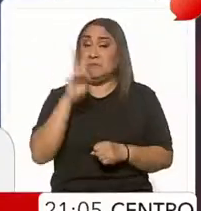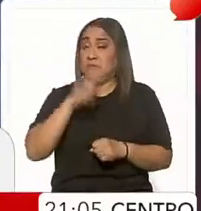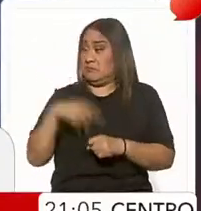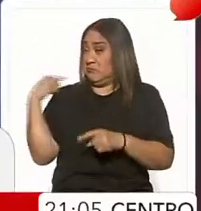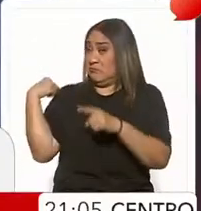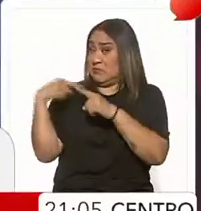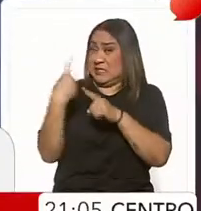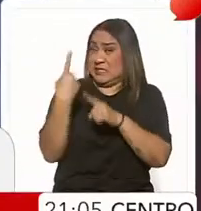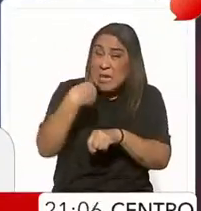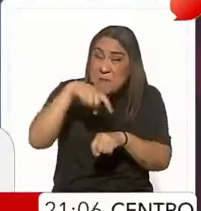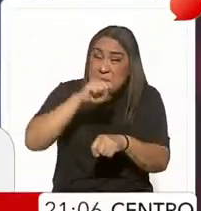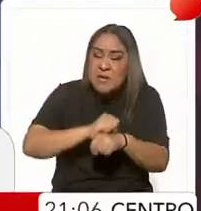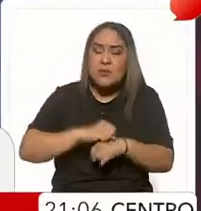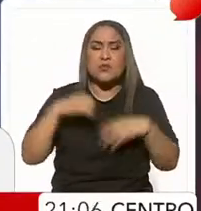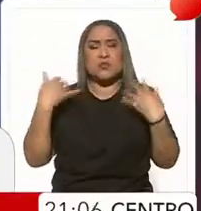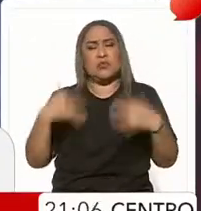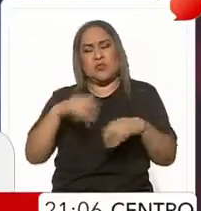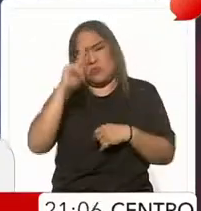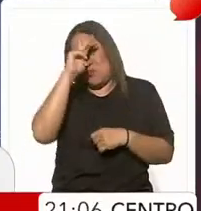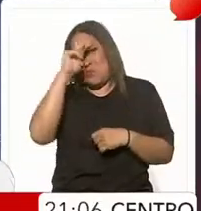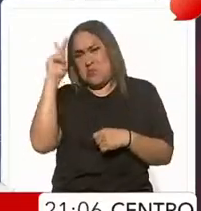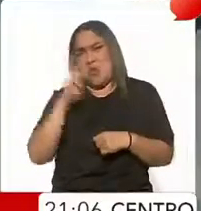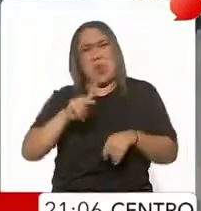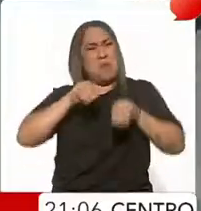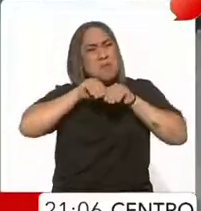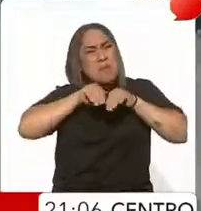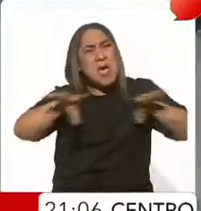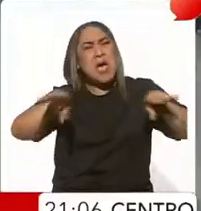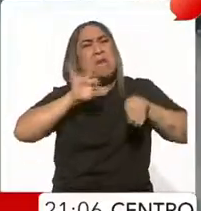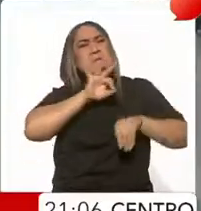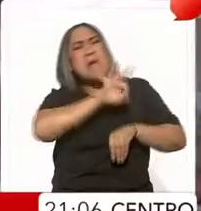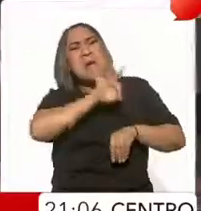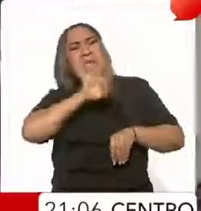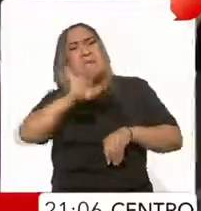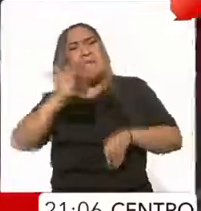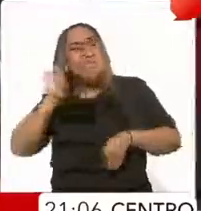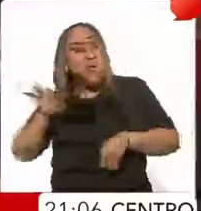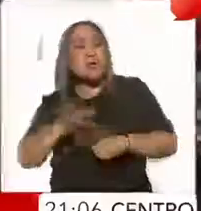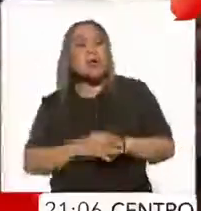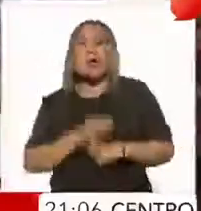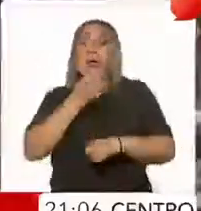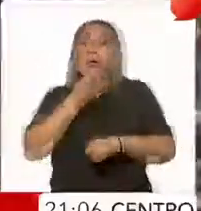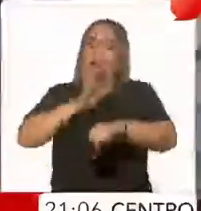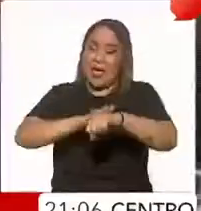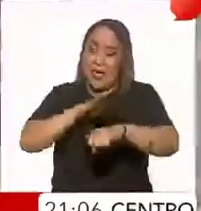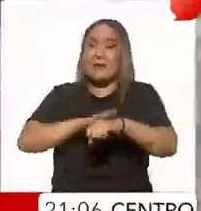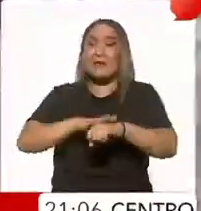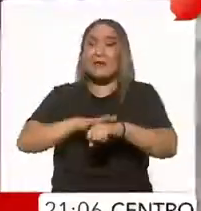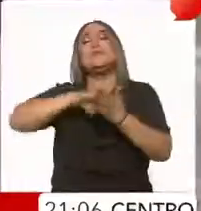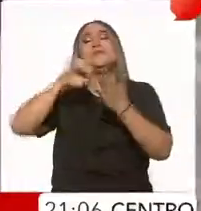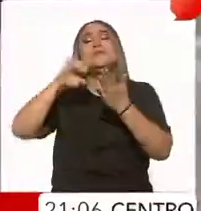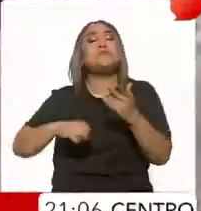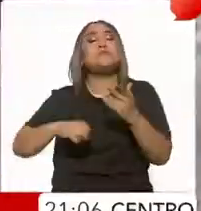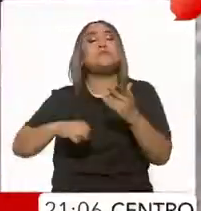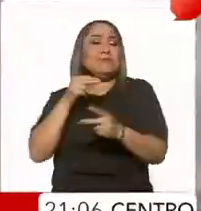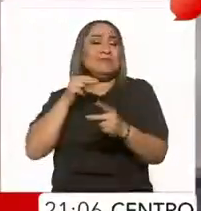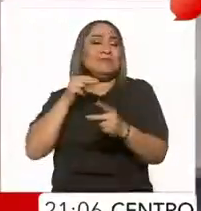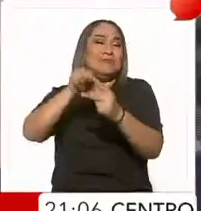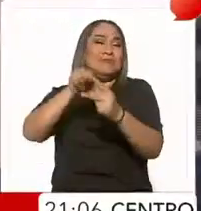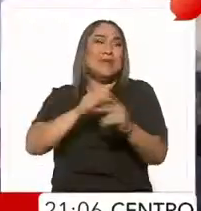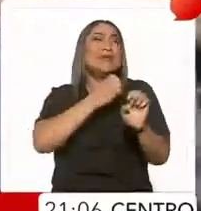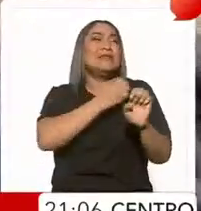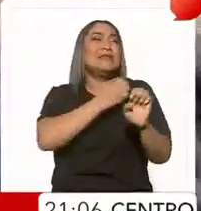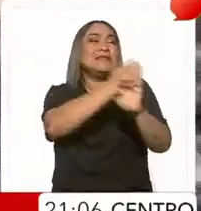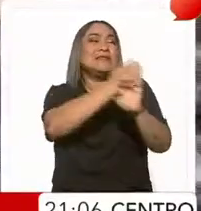más amarillismo desde que tengo información. Afirmó que campañas como los asesinatos en algunos